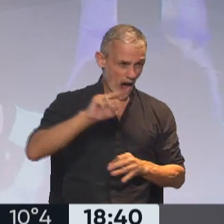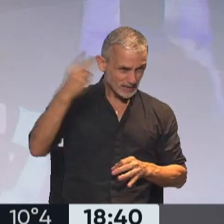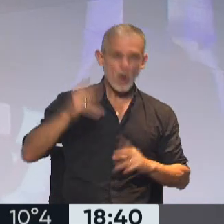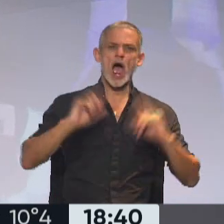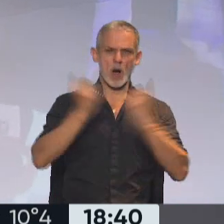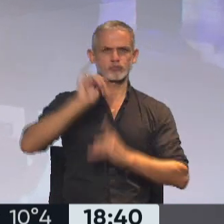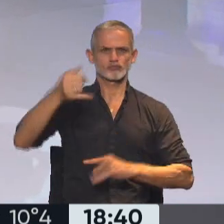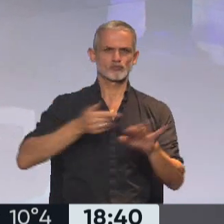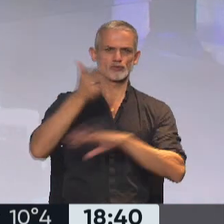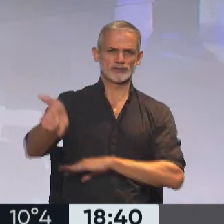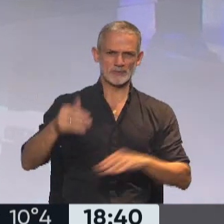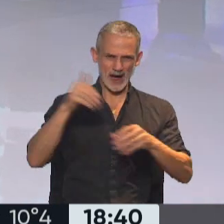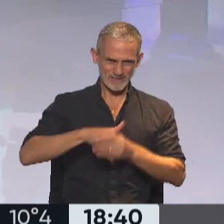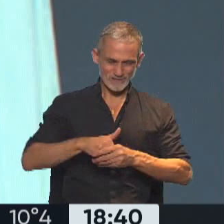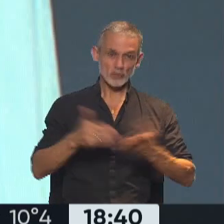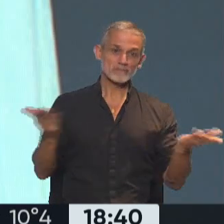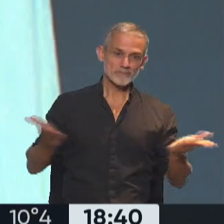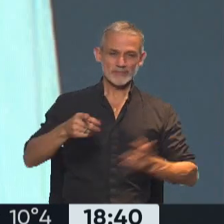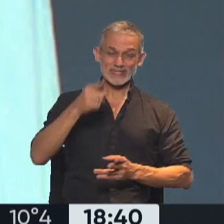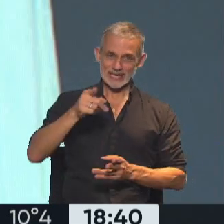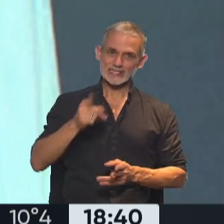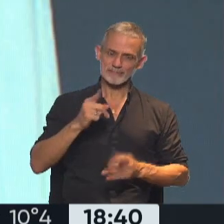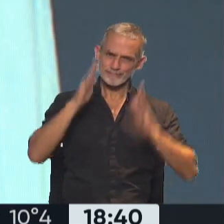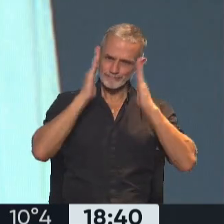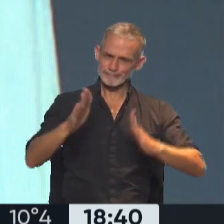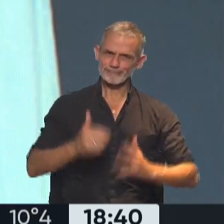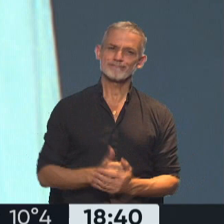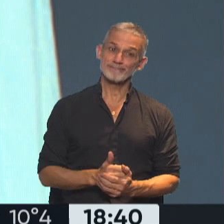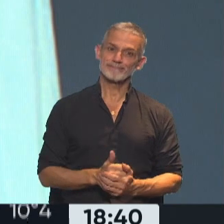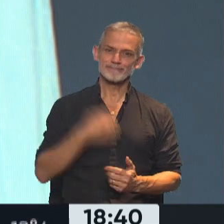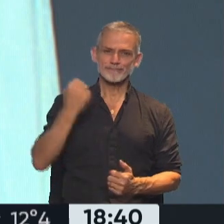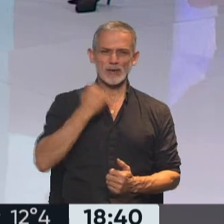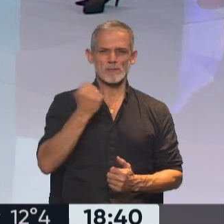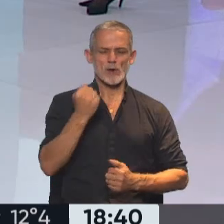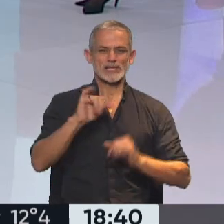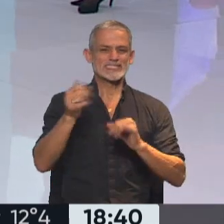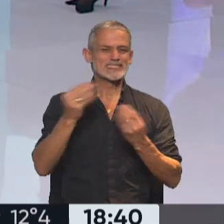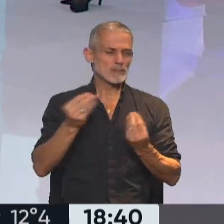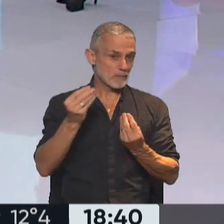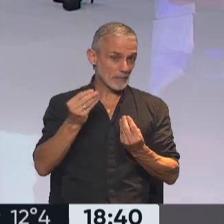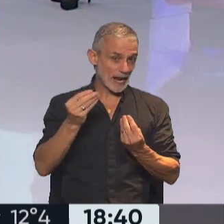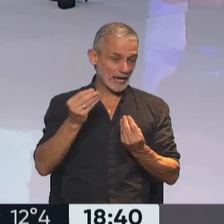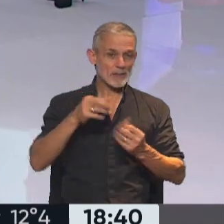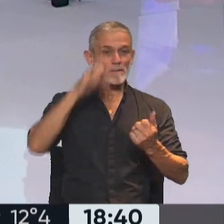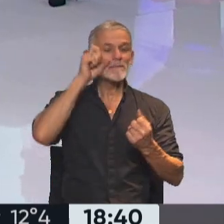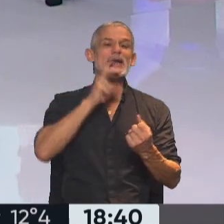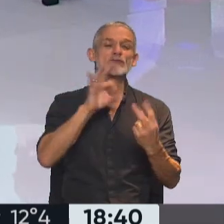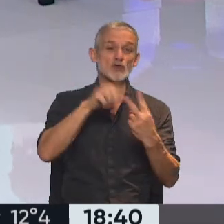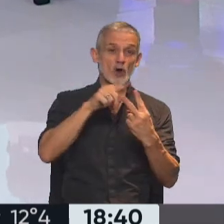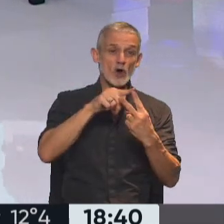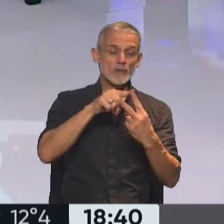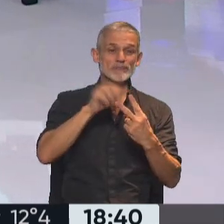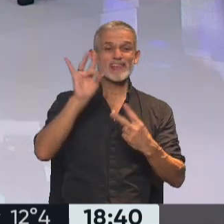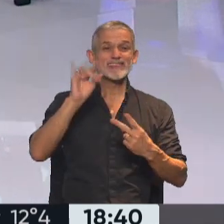sí lo hacen. Así que eso va a ser uno de los focos. Para cerrar, también Petro la tiene quizás un poco más